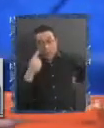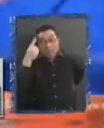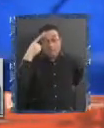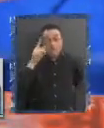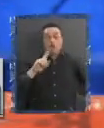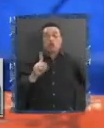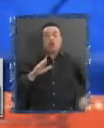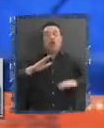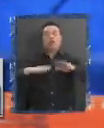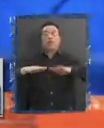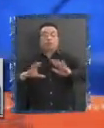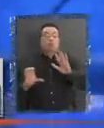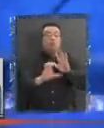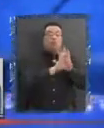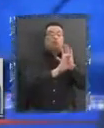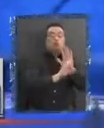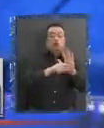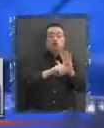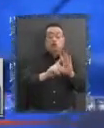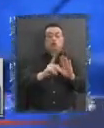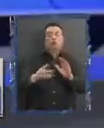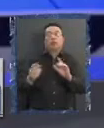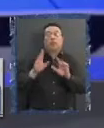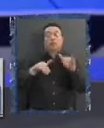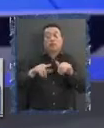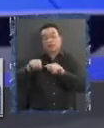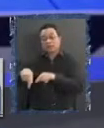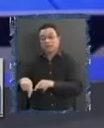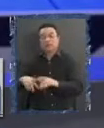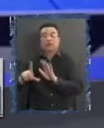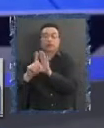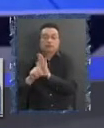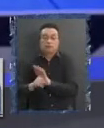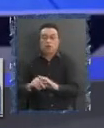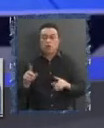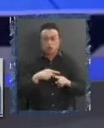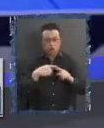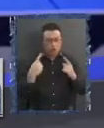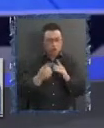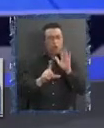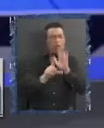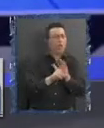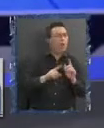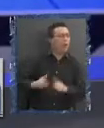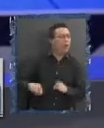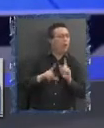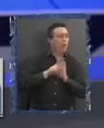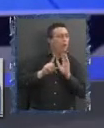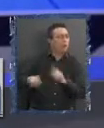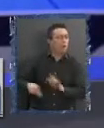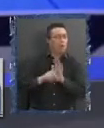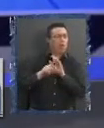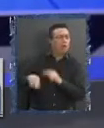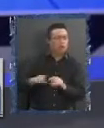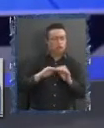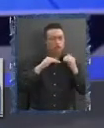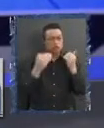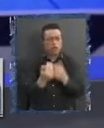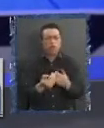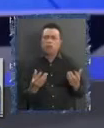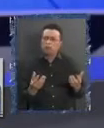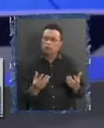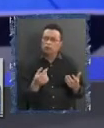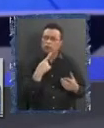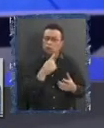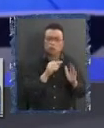constitución Sino que depende De la implementación legal Y no queda todo Demasiado a la ley A la ley Como que veo Que cada texto Cada pedacito Dice Si